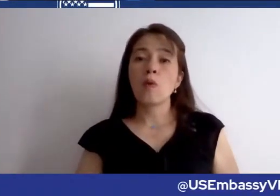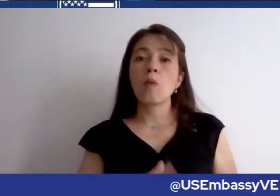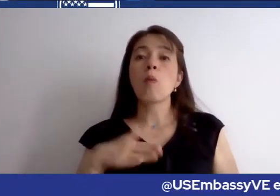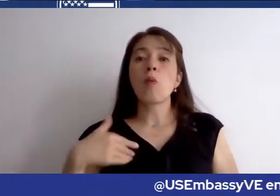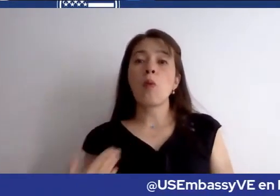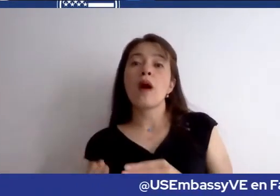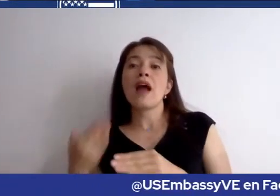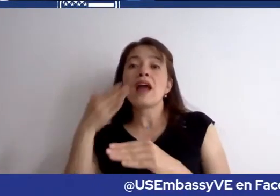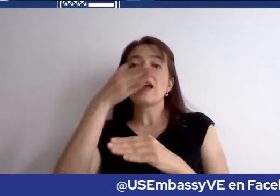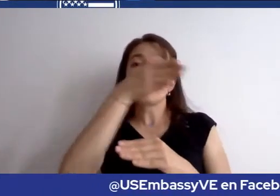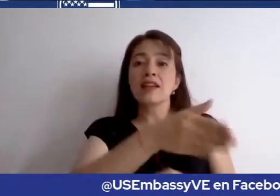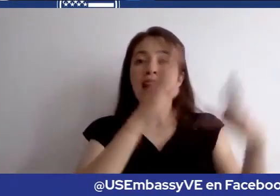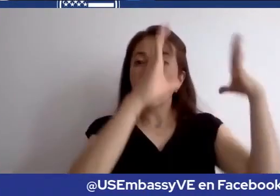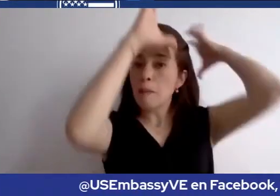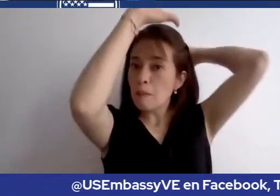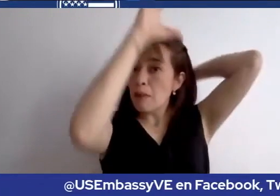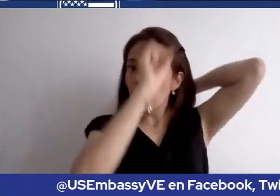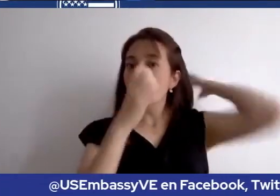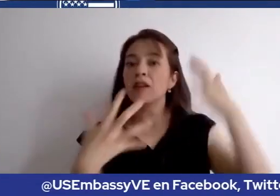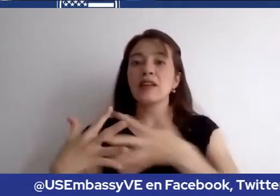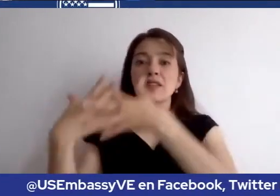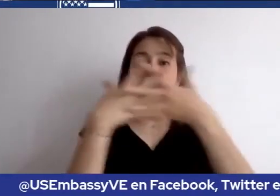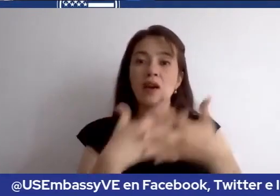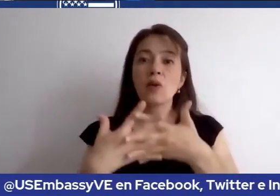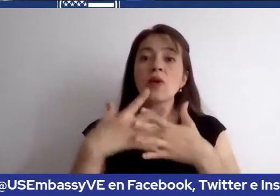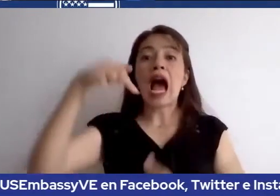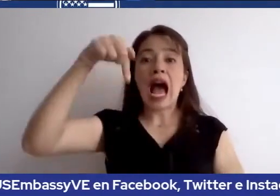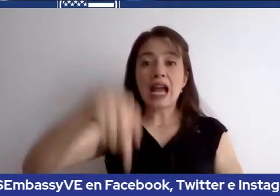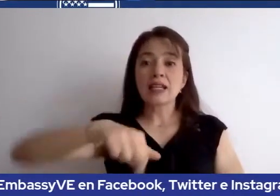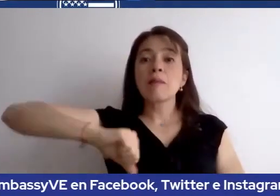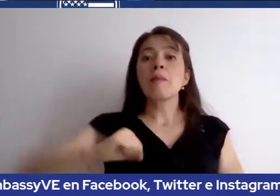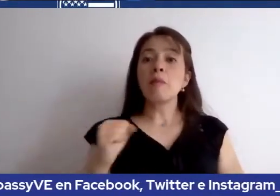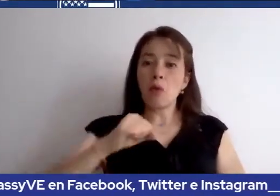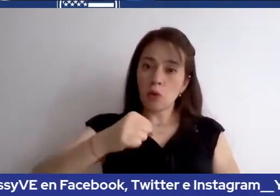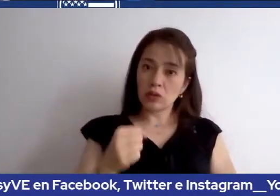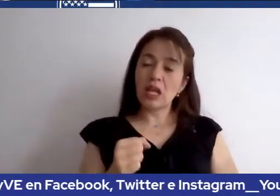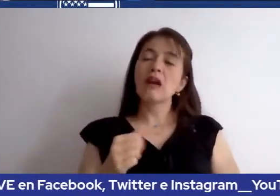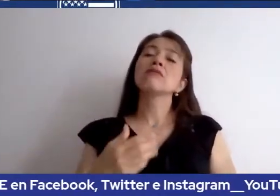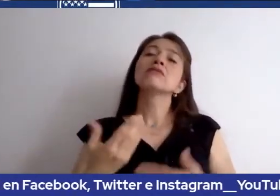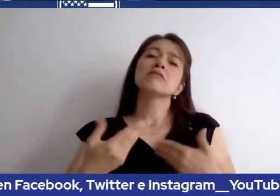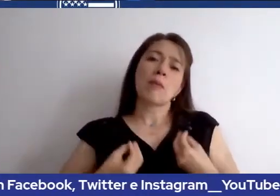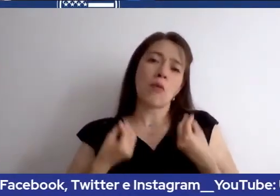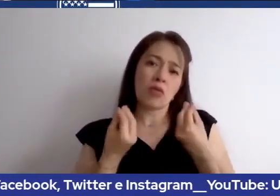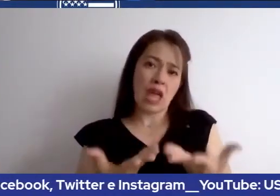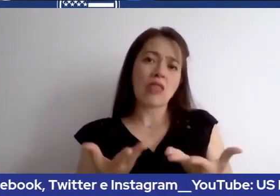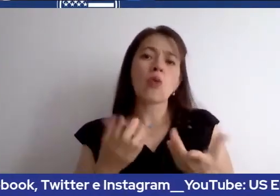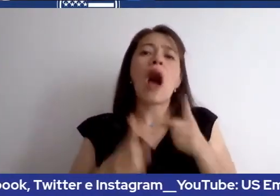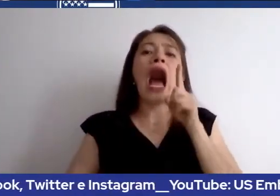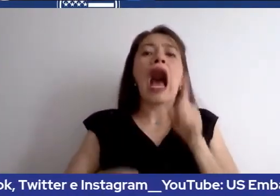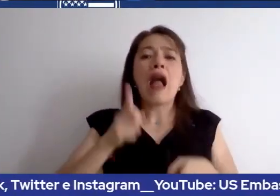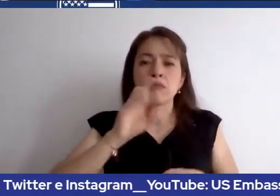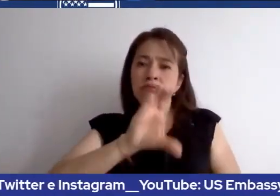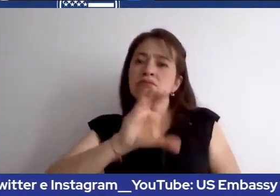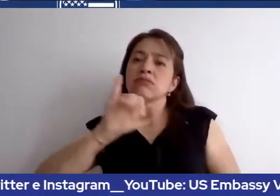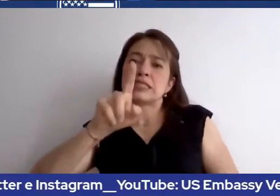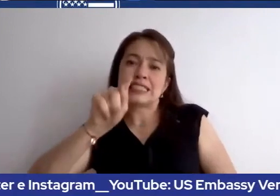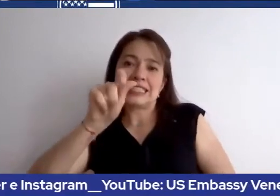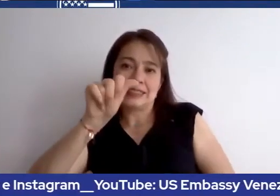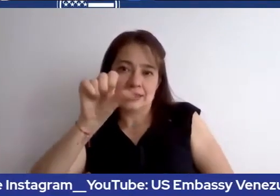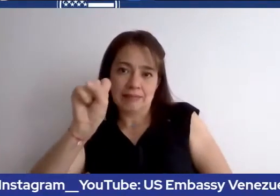de los estados unidos aquí en bogotá tenemos algunas citas para visas no inmigrantes